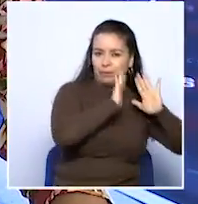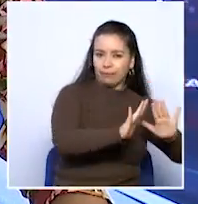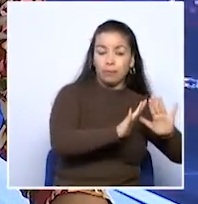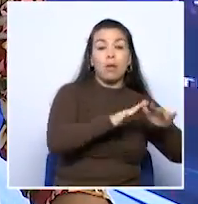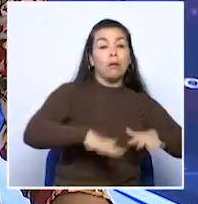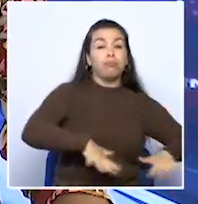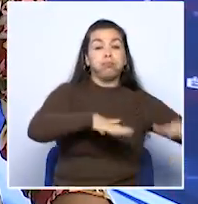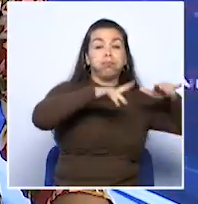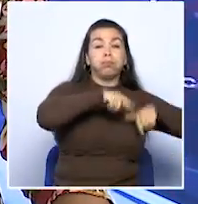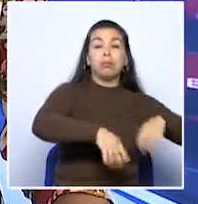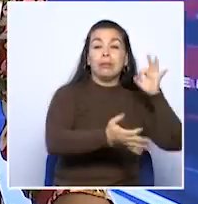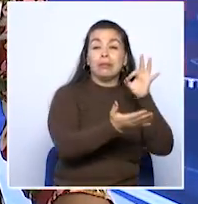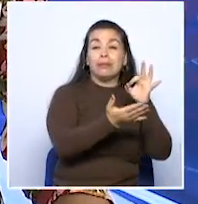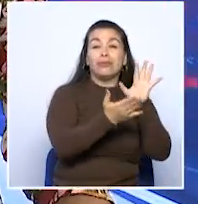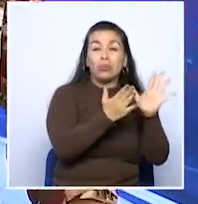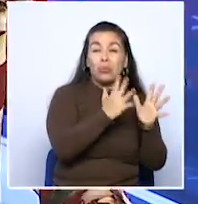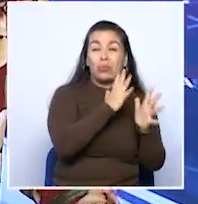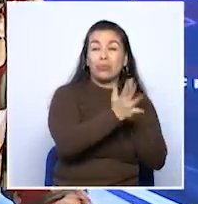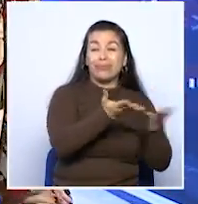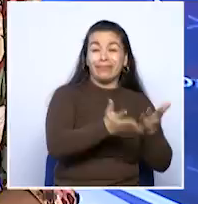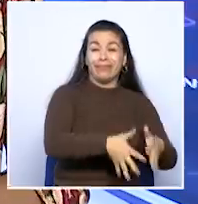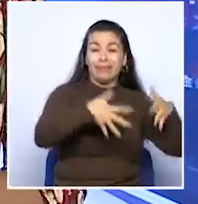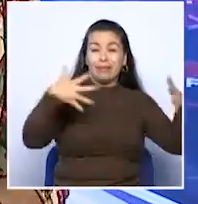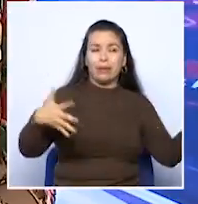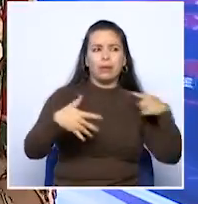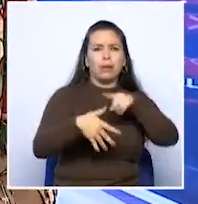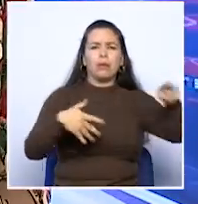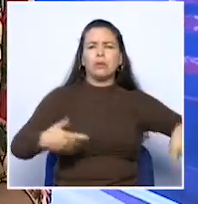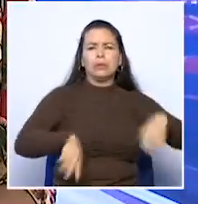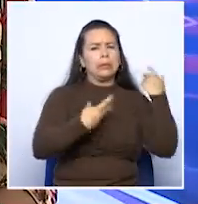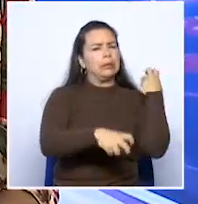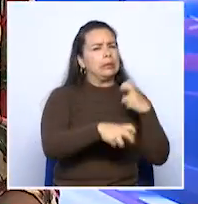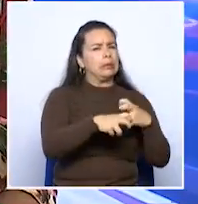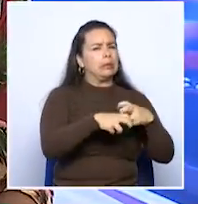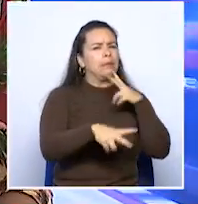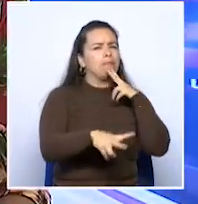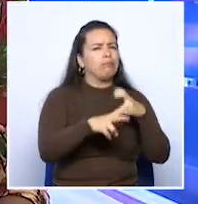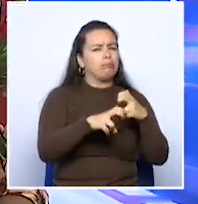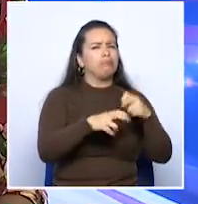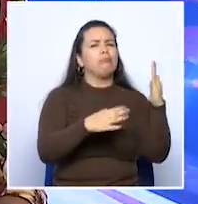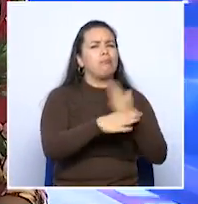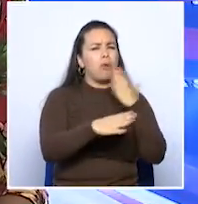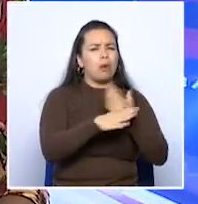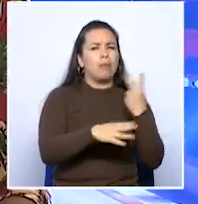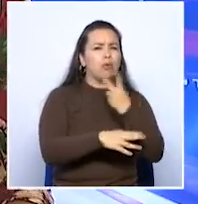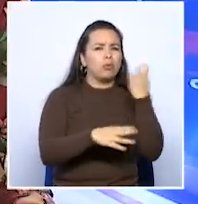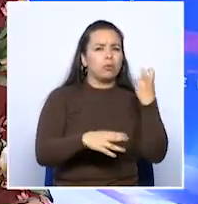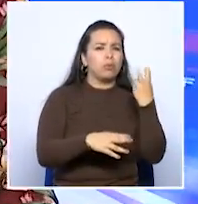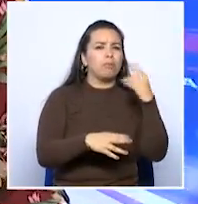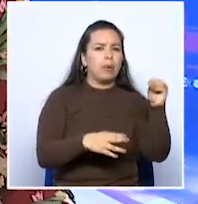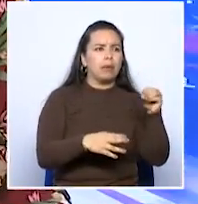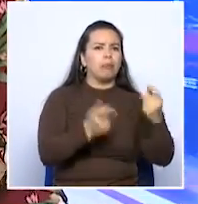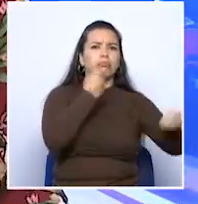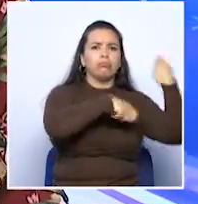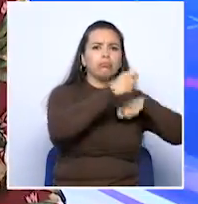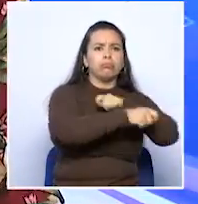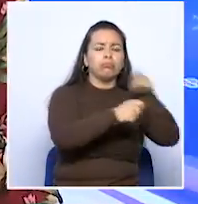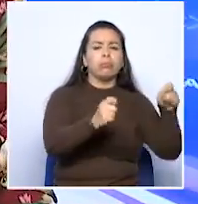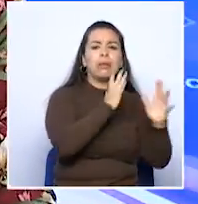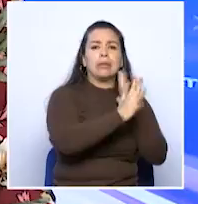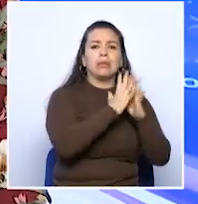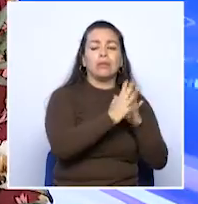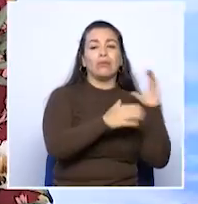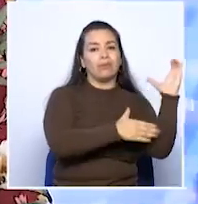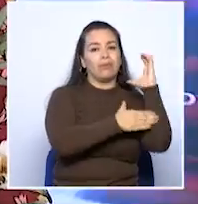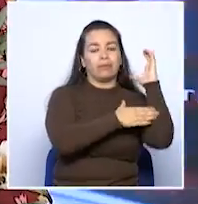inundaciones en el centro comercial de esta región en Armenia han sido un verdadero problema para más de 220 comerciantes en el centro de la ciudad.